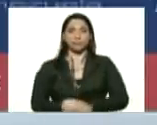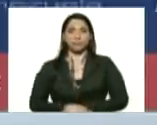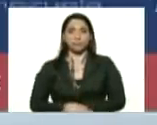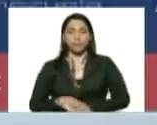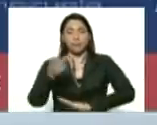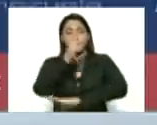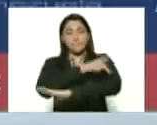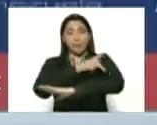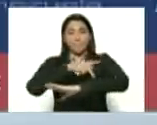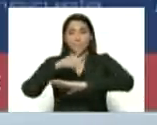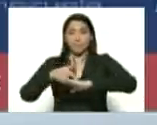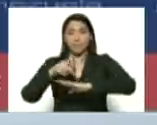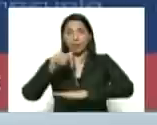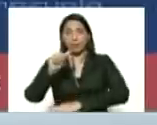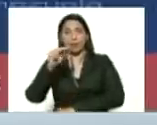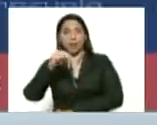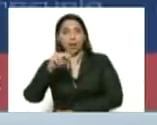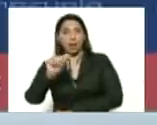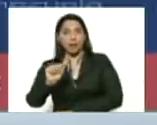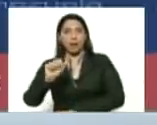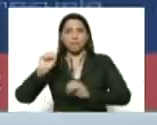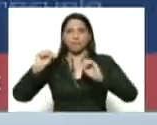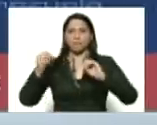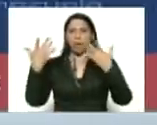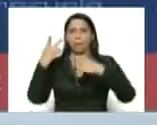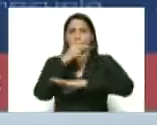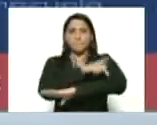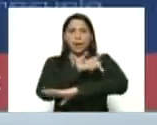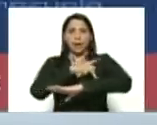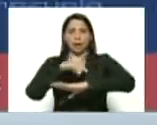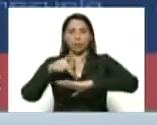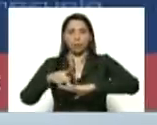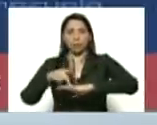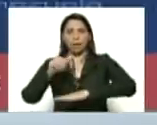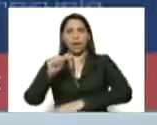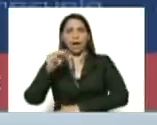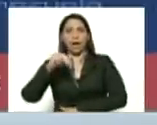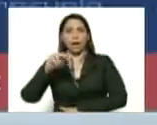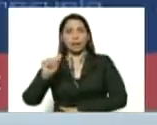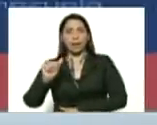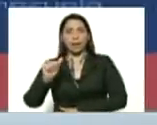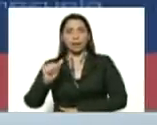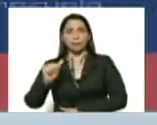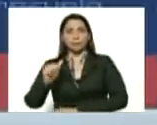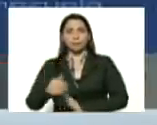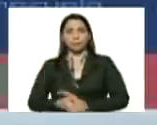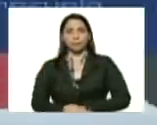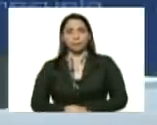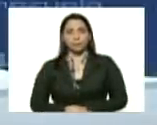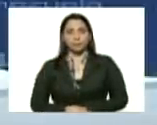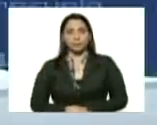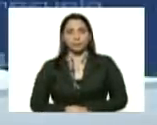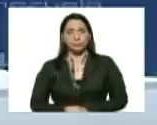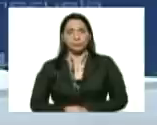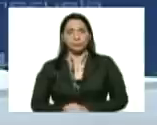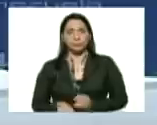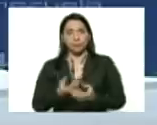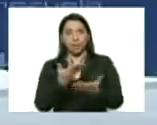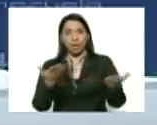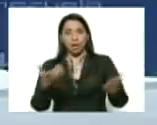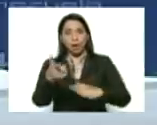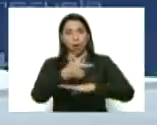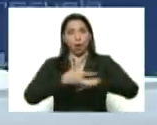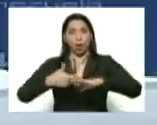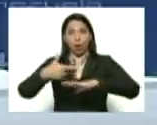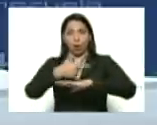parroquia Ana Soto la gloriosa parroquia Ana Soto en Barquisimeto allá está la gobernadora